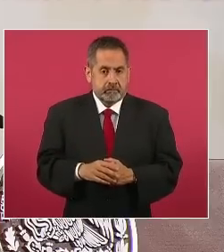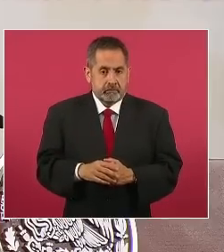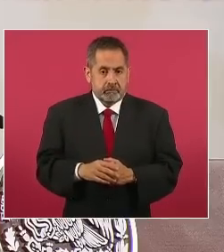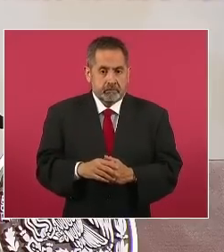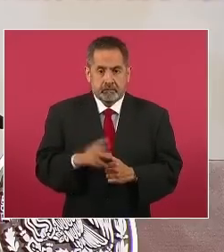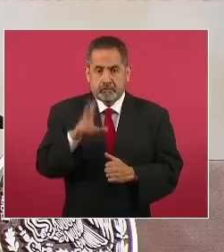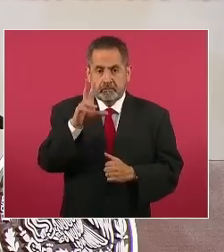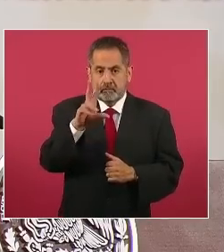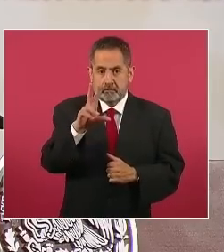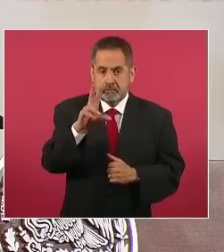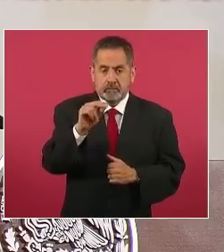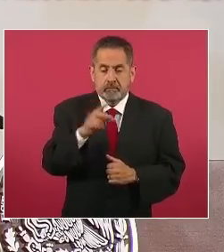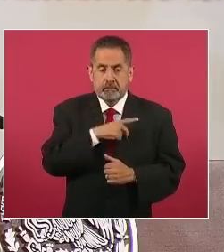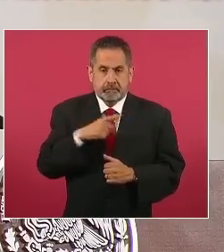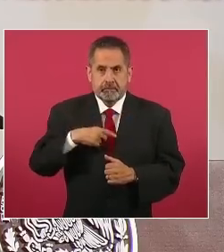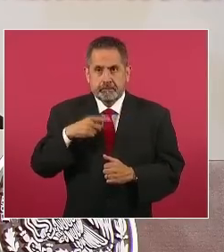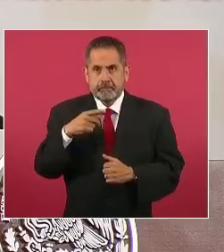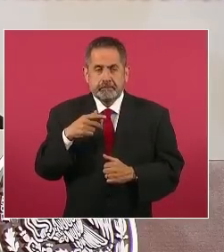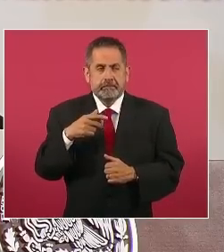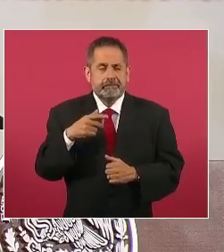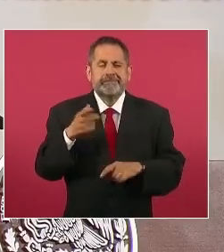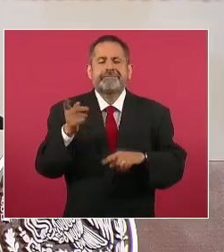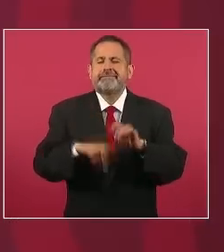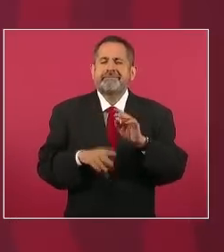ese no es un trabajo decente